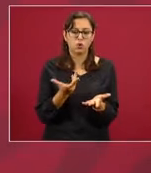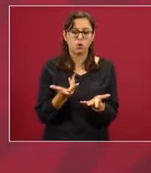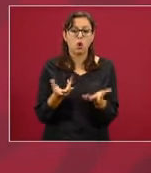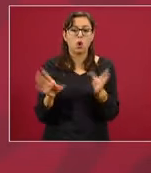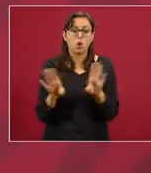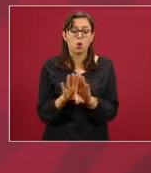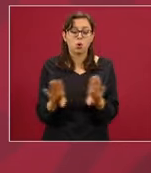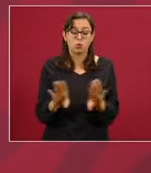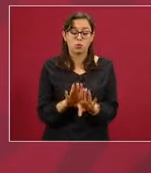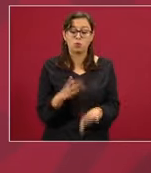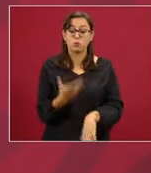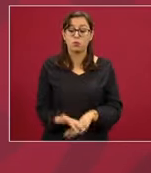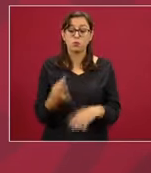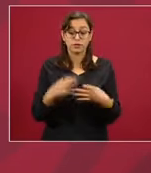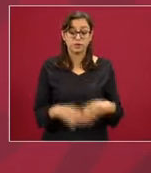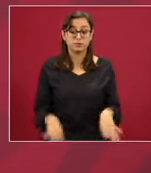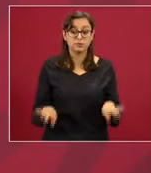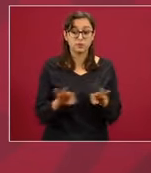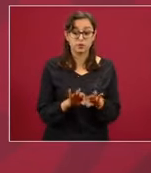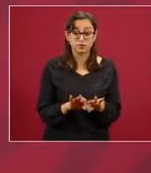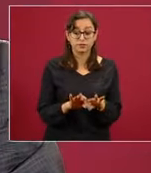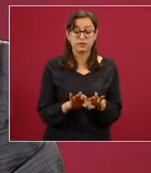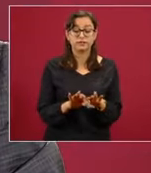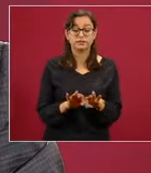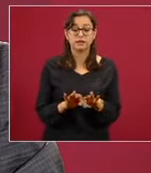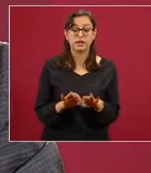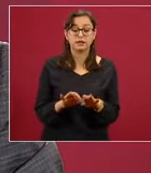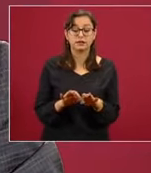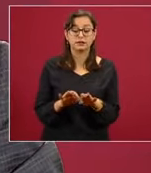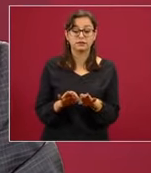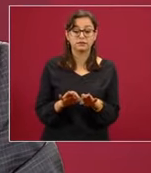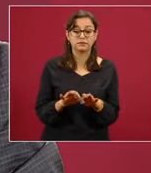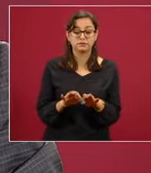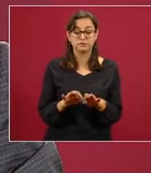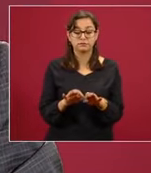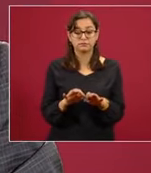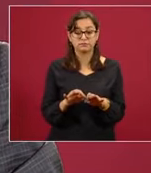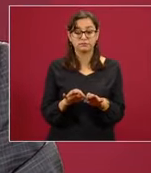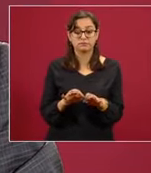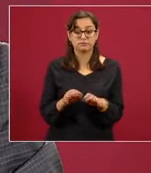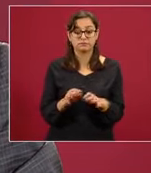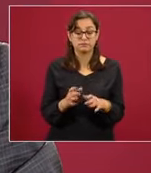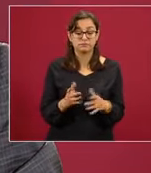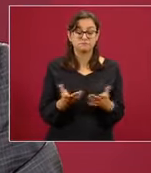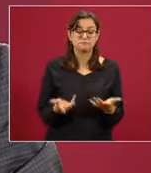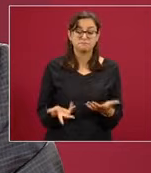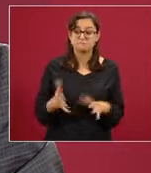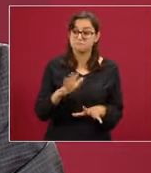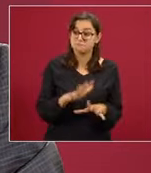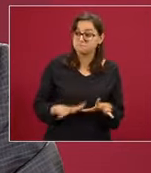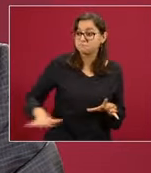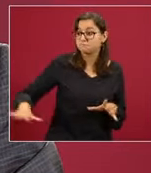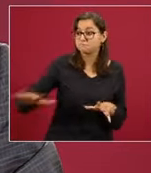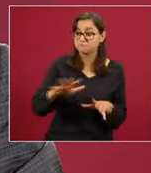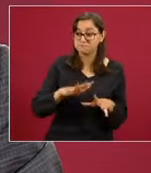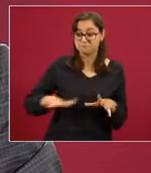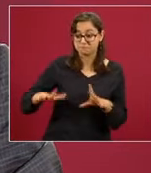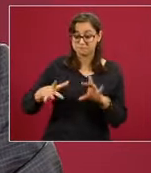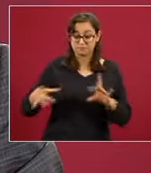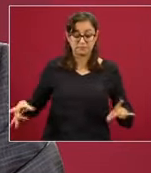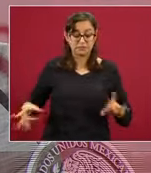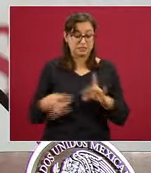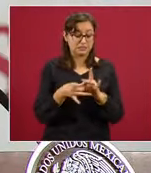parte importante que se maneja como los elementos sociales ligados a la